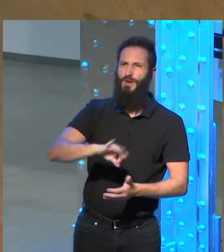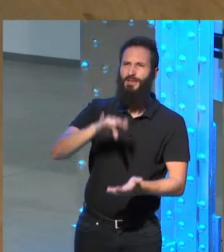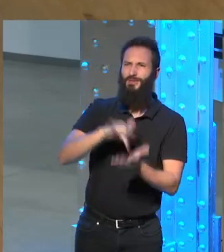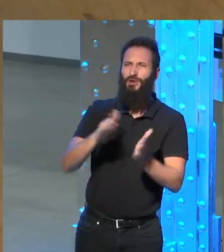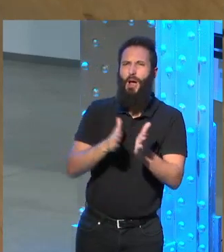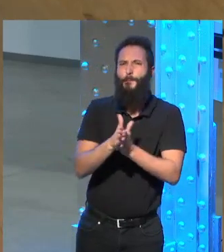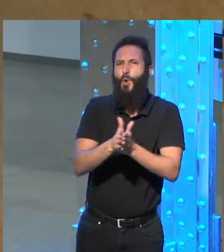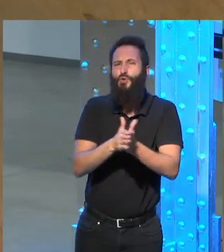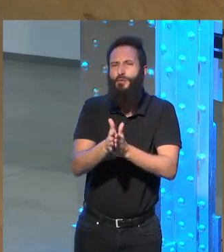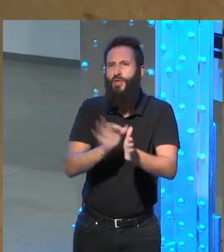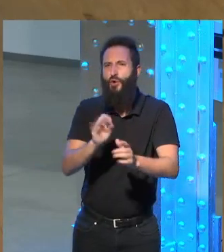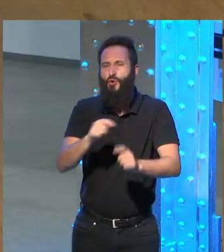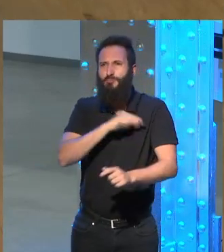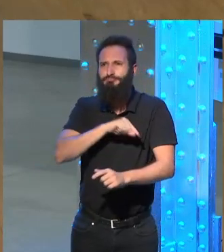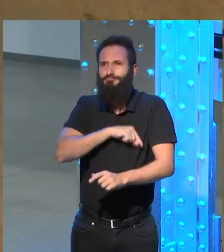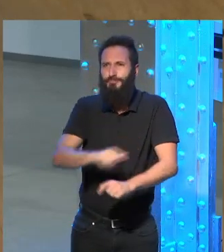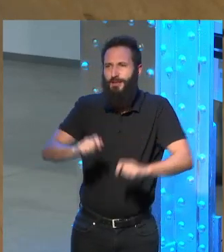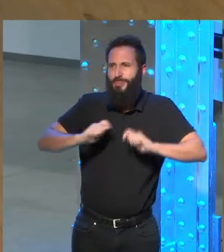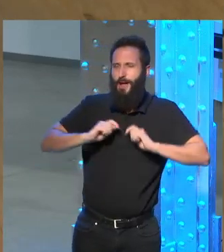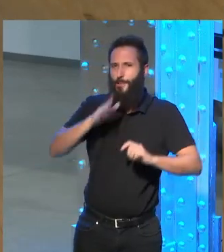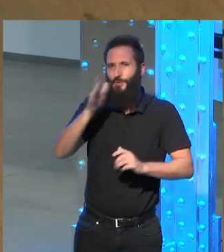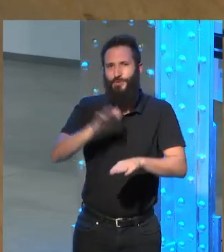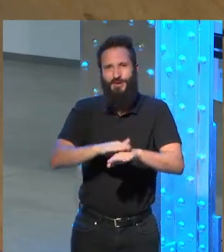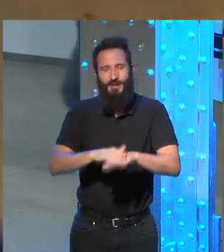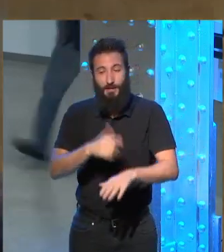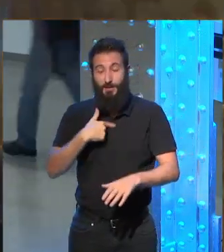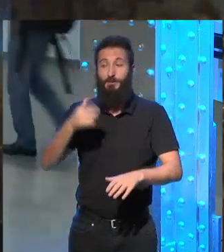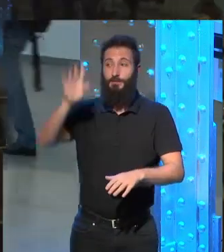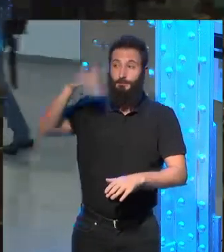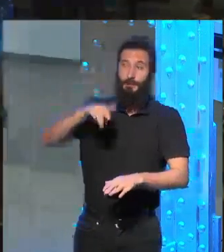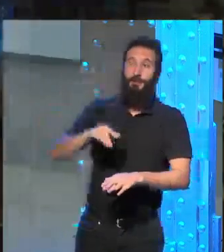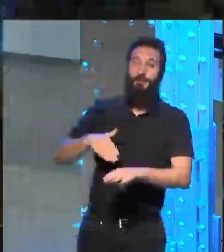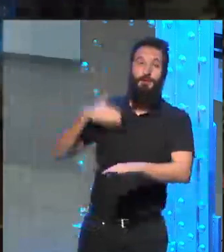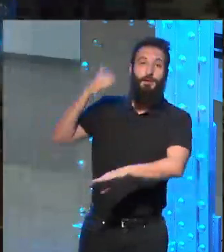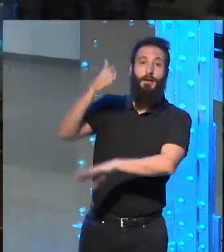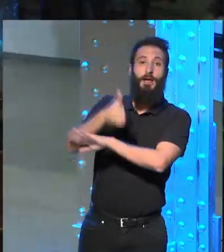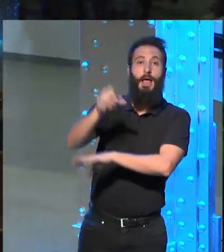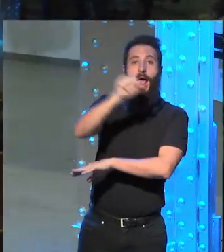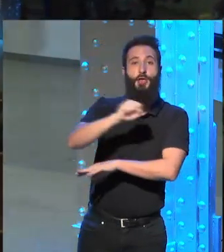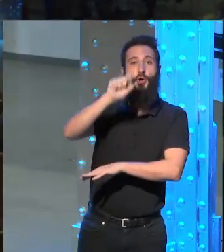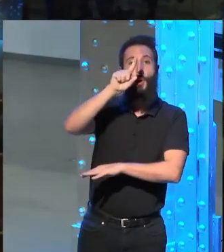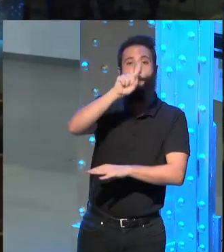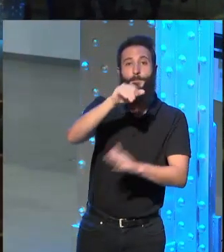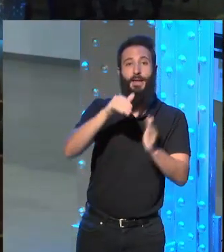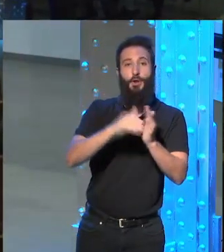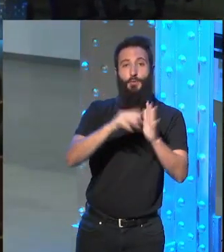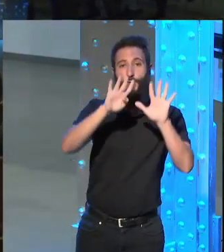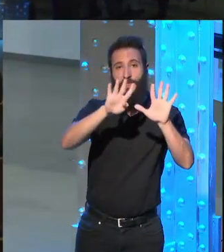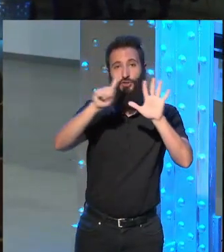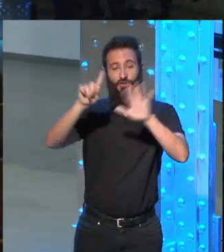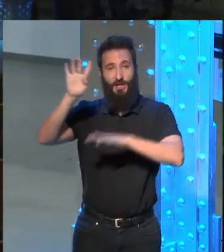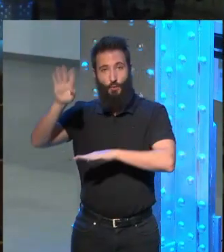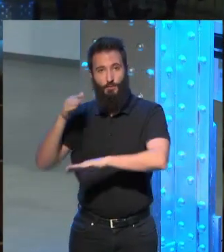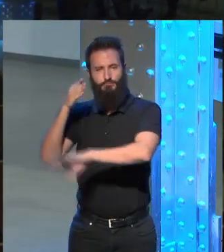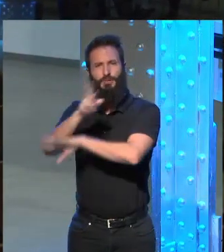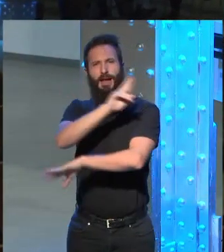para escribir esa novela pues mira yo fui a la a la República Dominicana por primera vez el año 1974 y